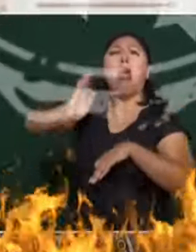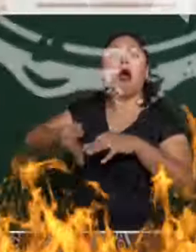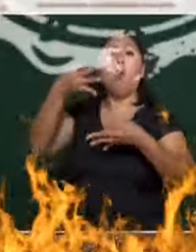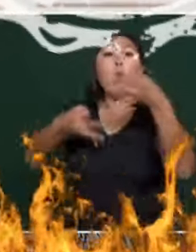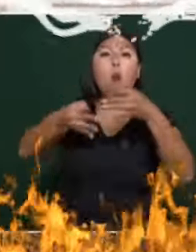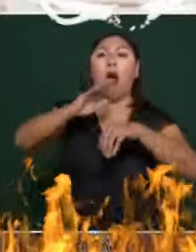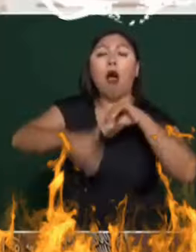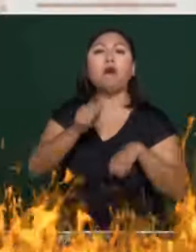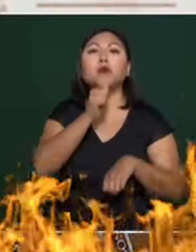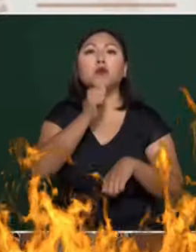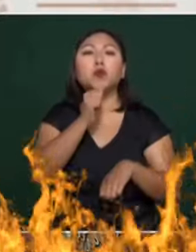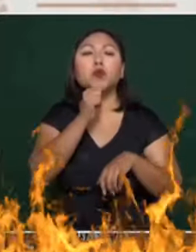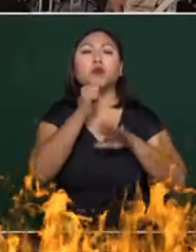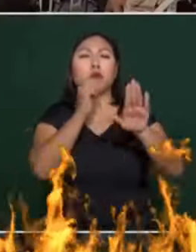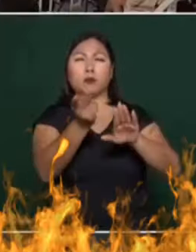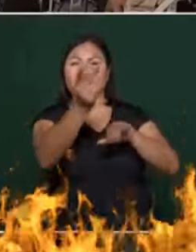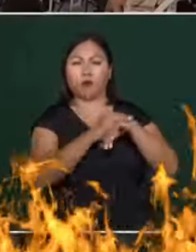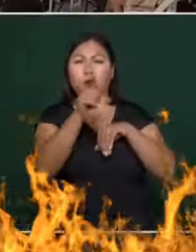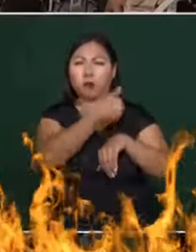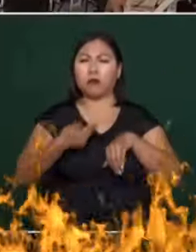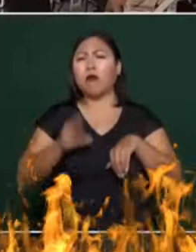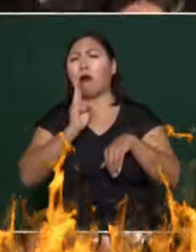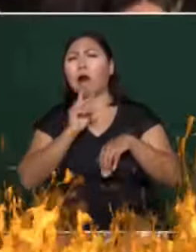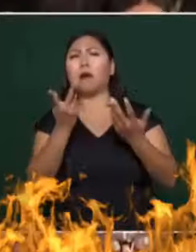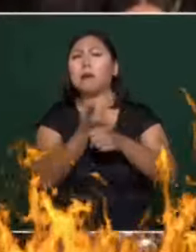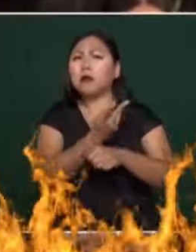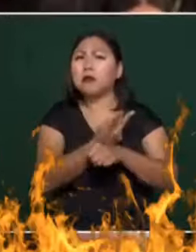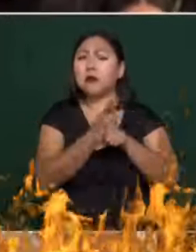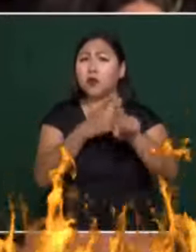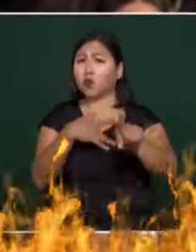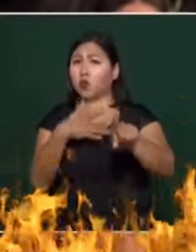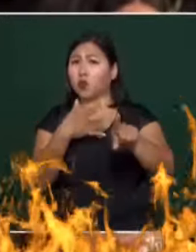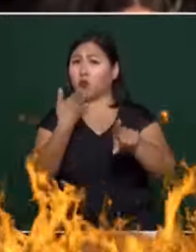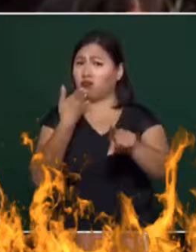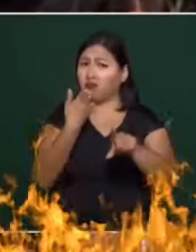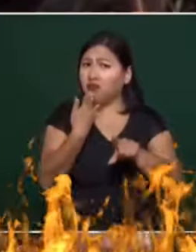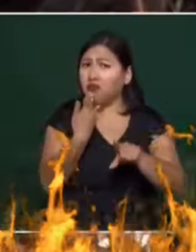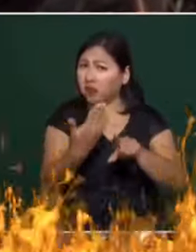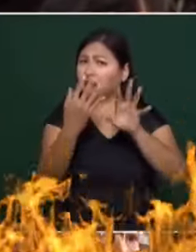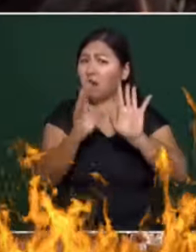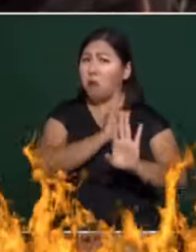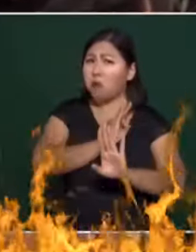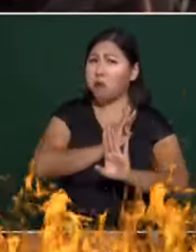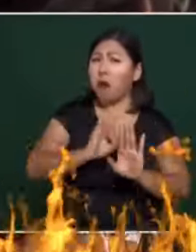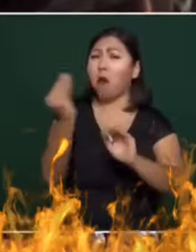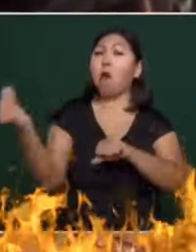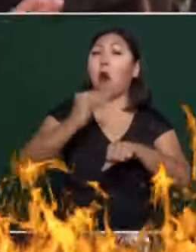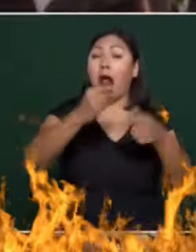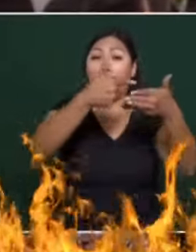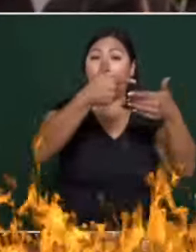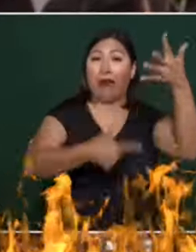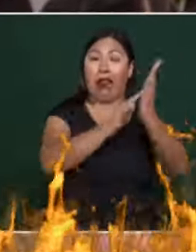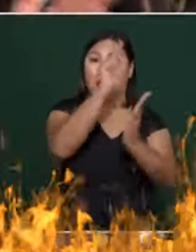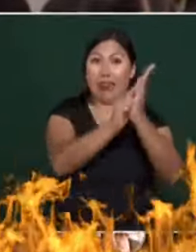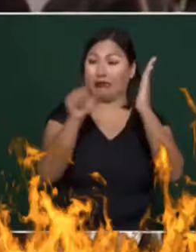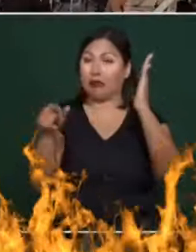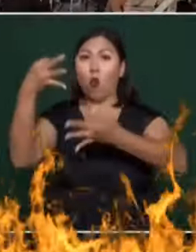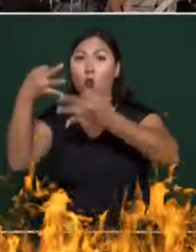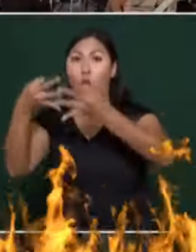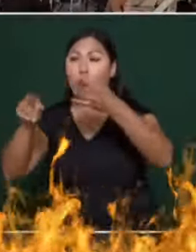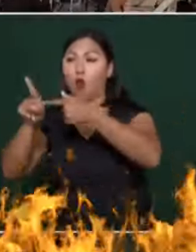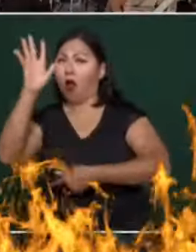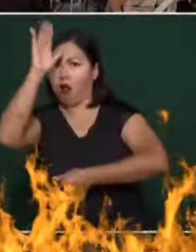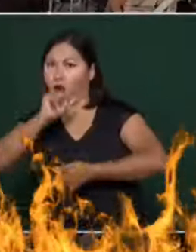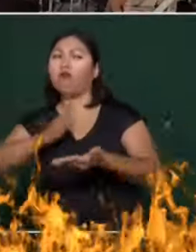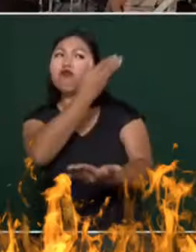En marco de la reforma judicial que usted ha venido planteando, preguntarle si sería prudente o si estaría usted de acuerdo incluir unos términos en cuanto a la respuesta en los juicios de amparo, en las acciones de